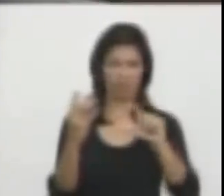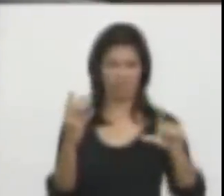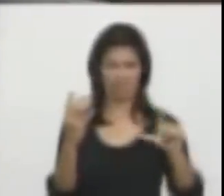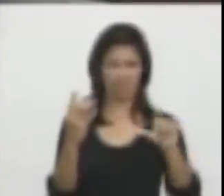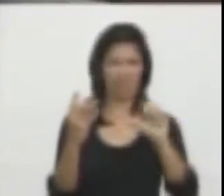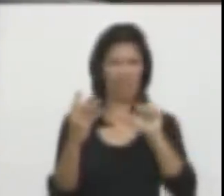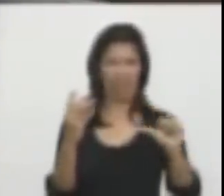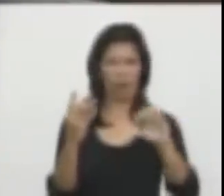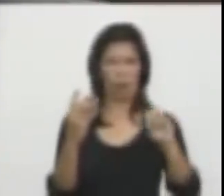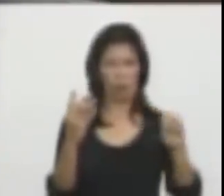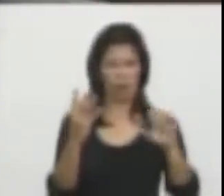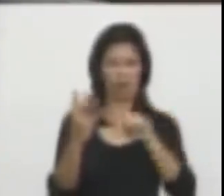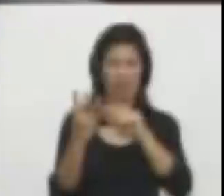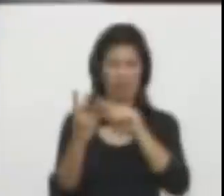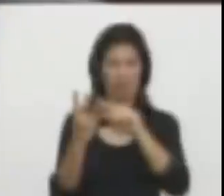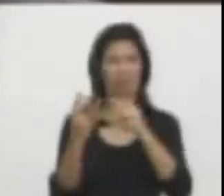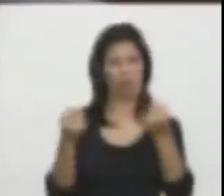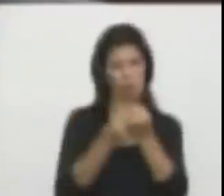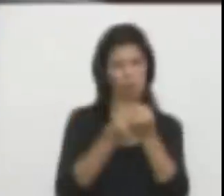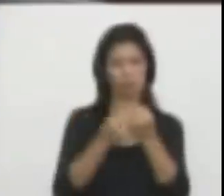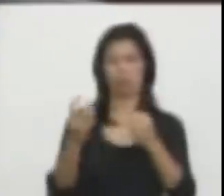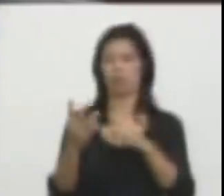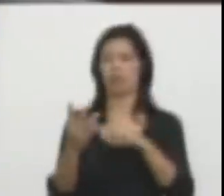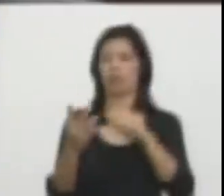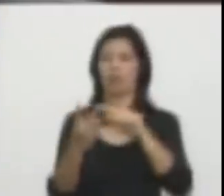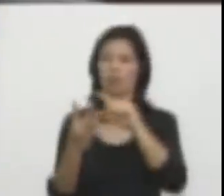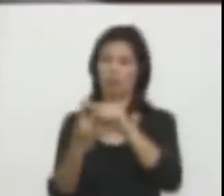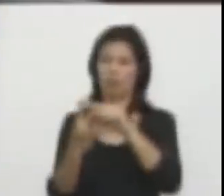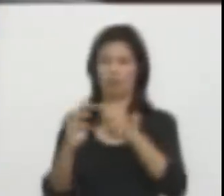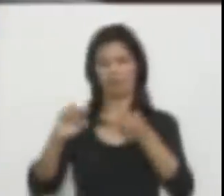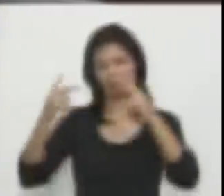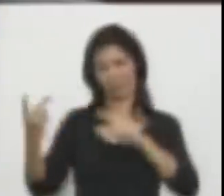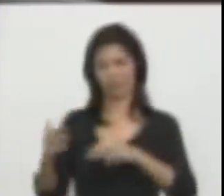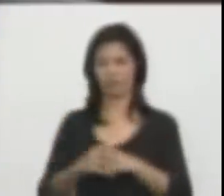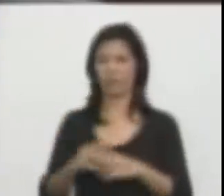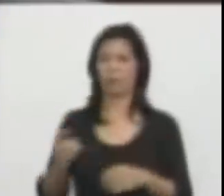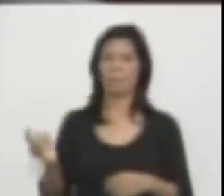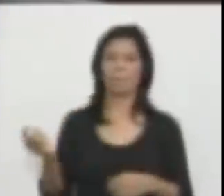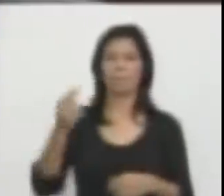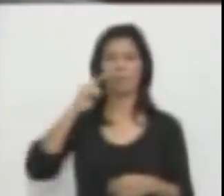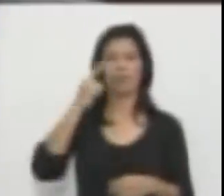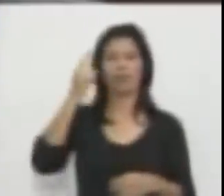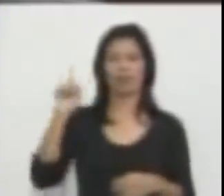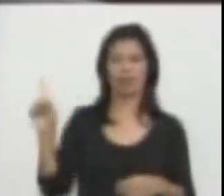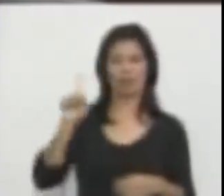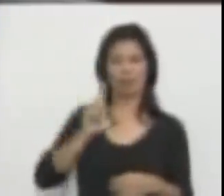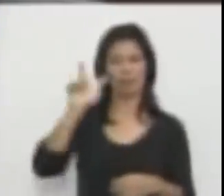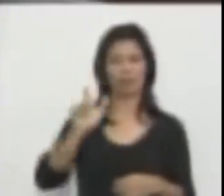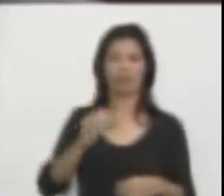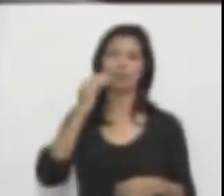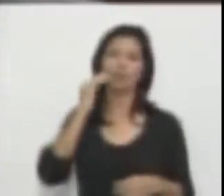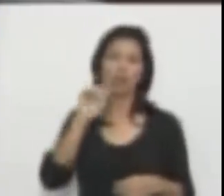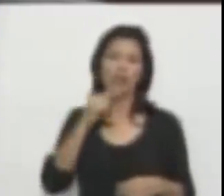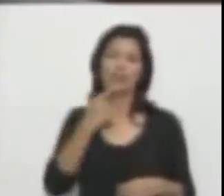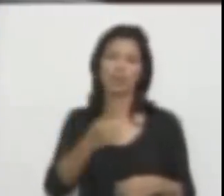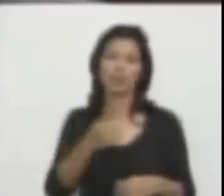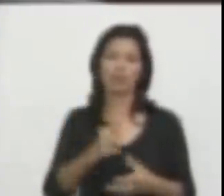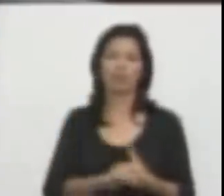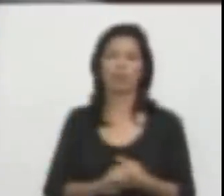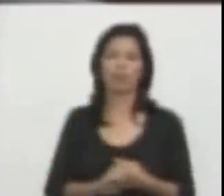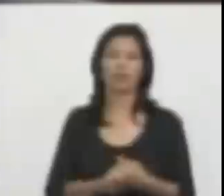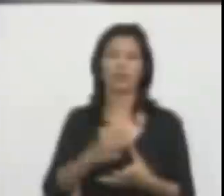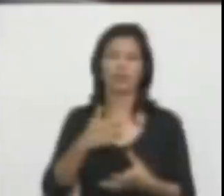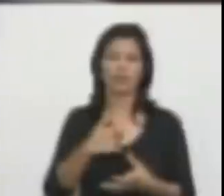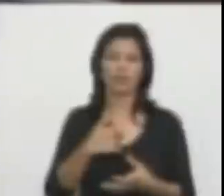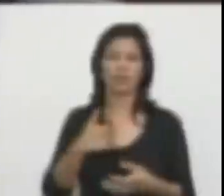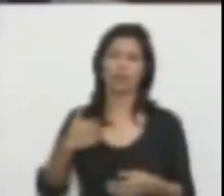matrimonio gay. La primera persona que habló en favor del matrimonio gay fue una señora que nos dijo que había